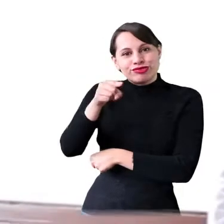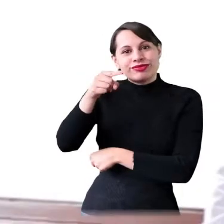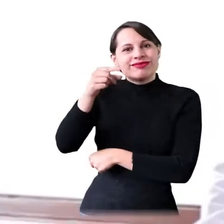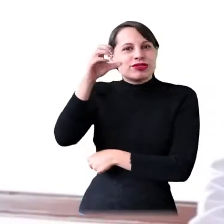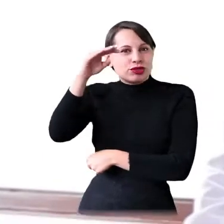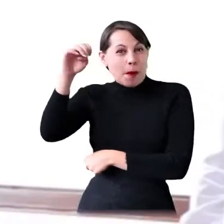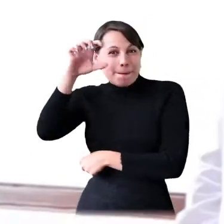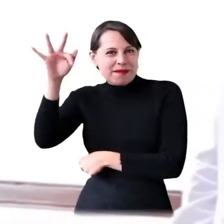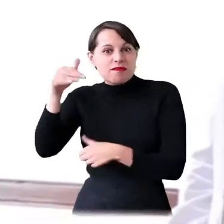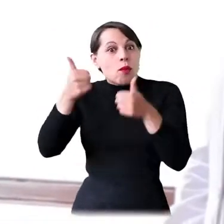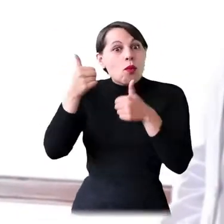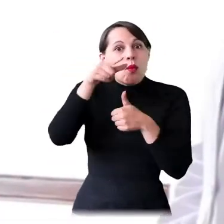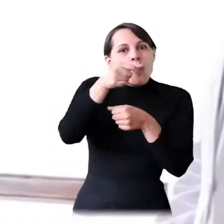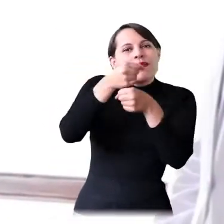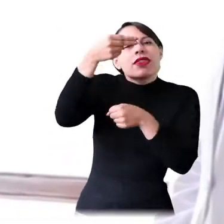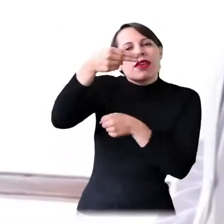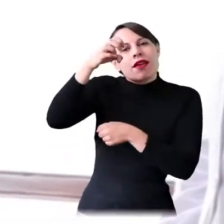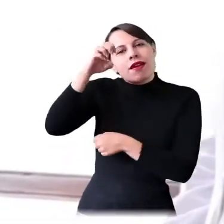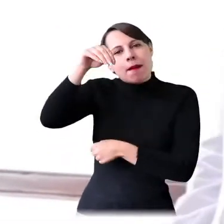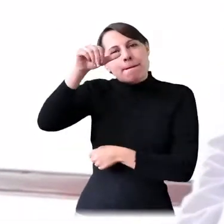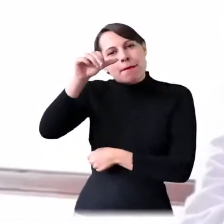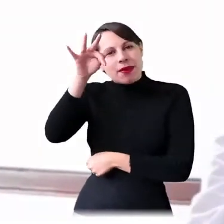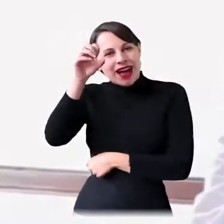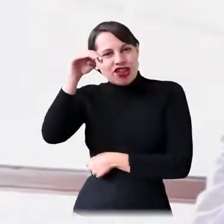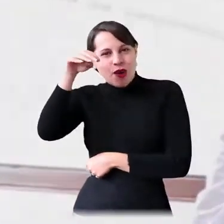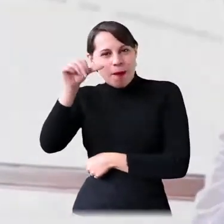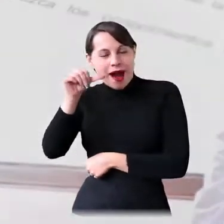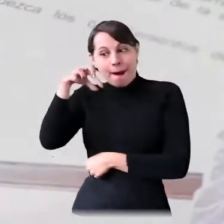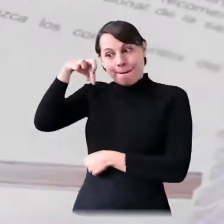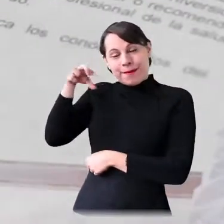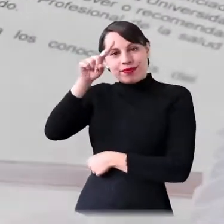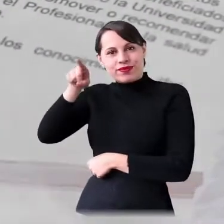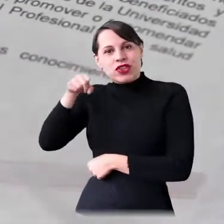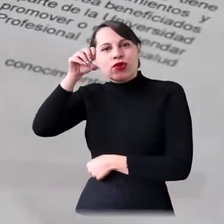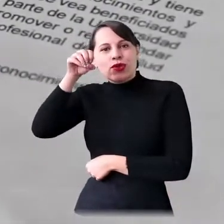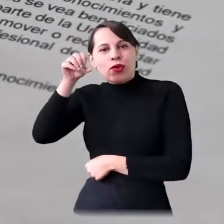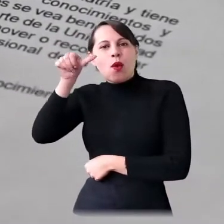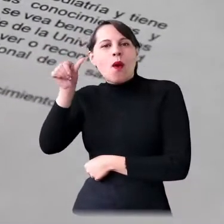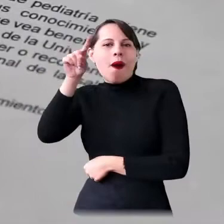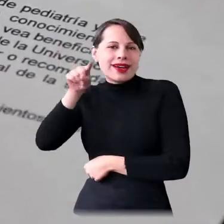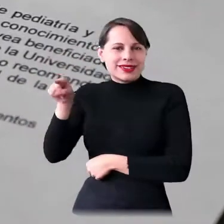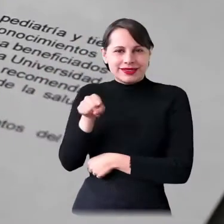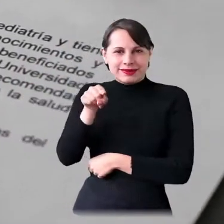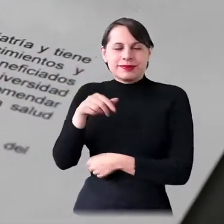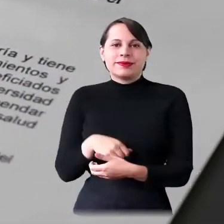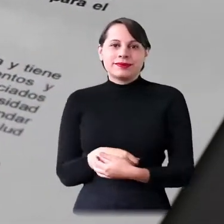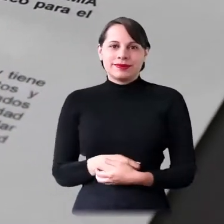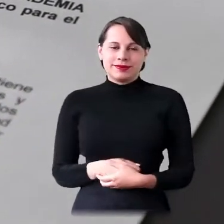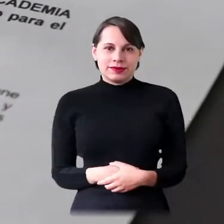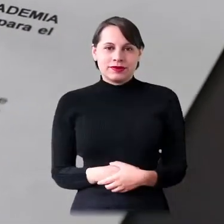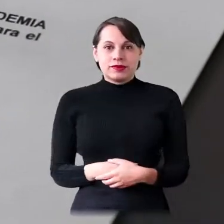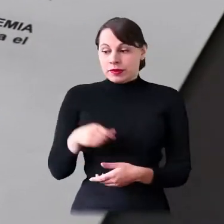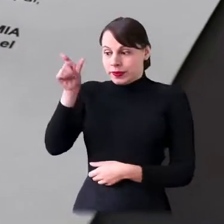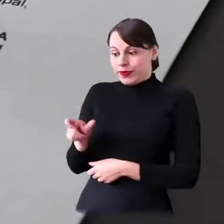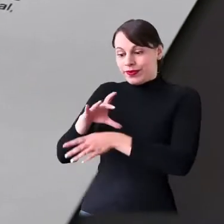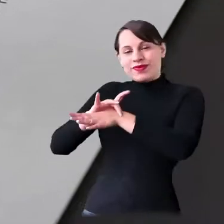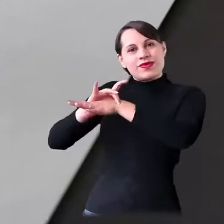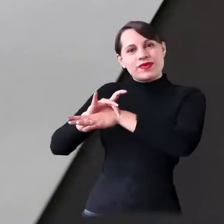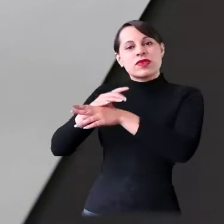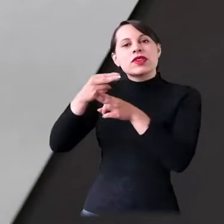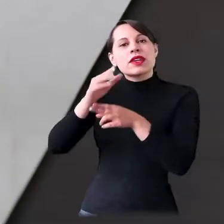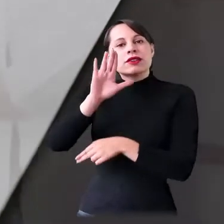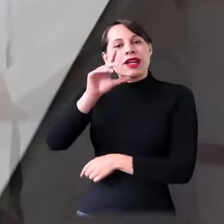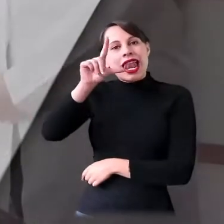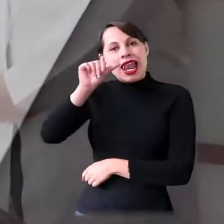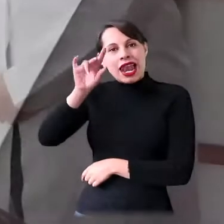de Colombia con el trabajo de hematoma de SOAS reincidente en un paciente con hemofilia severa. Con la doctora Laura